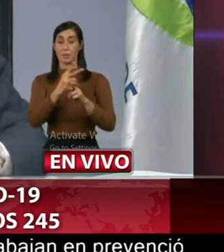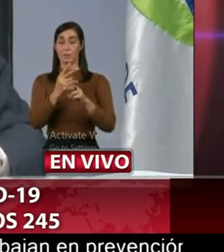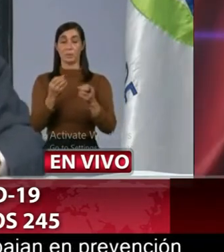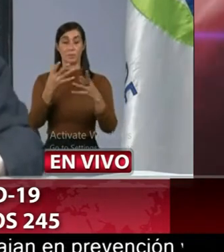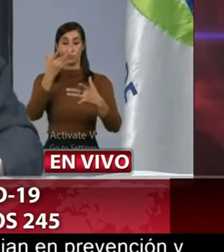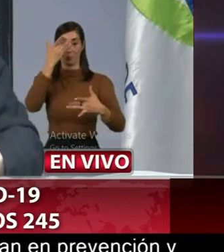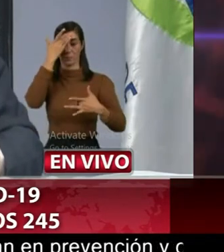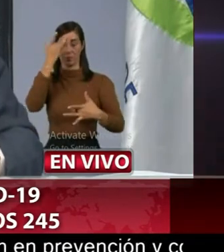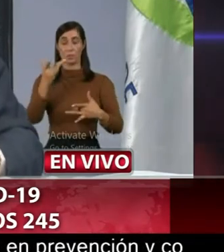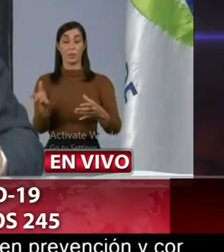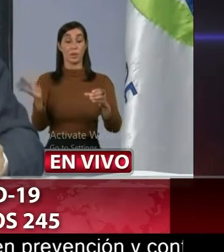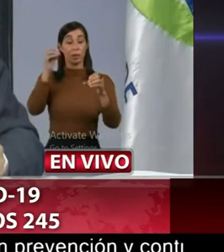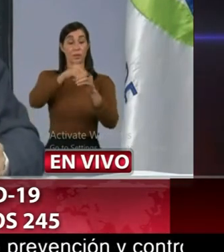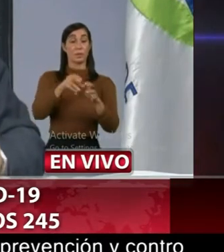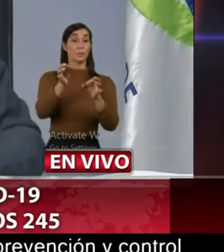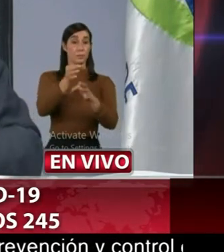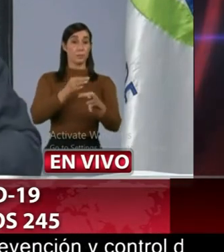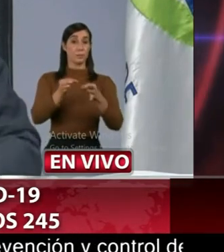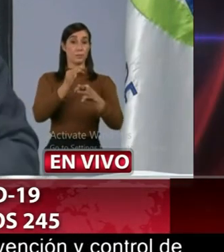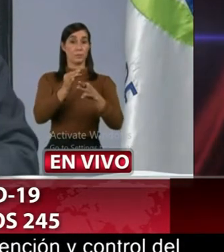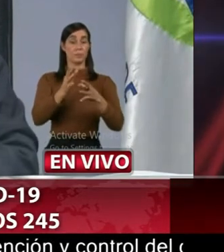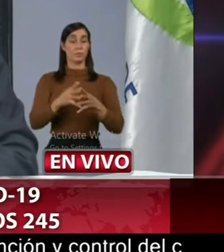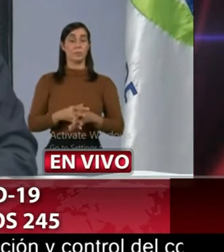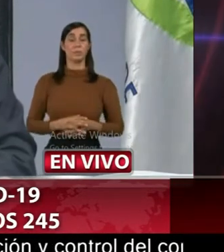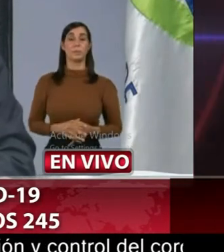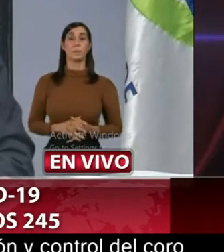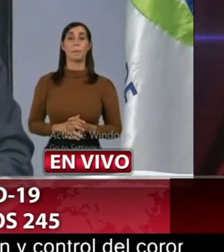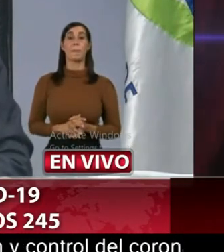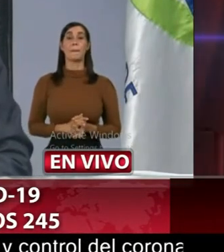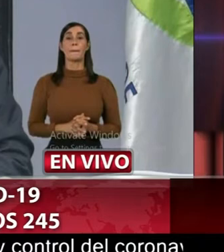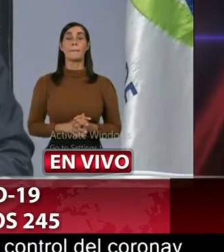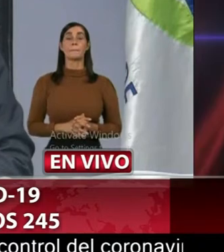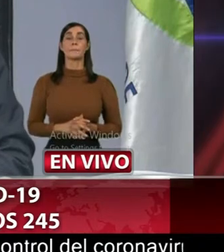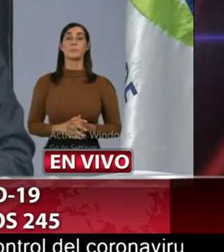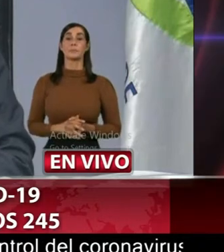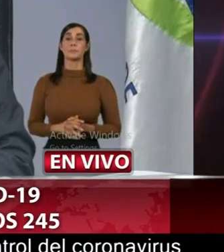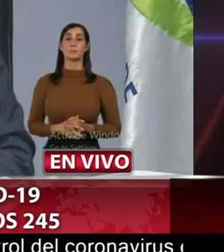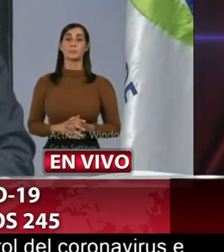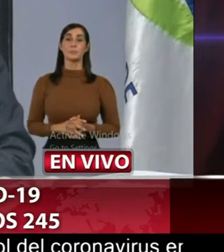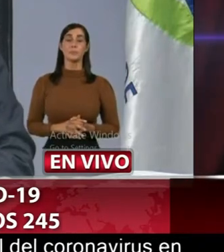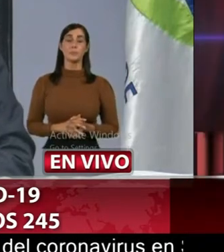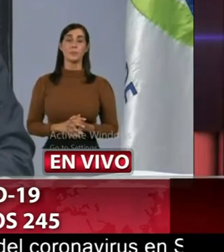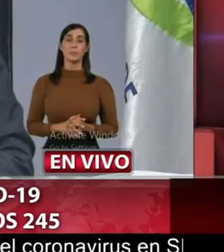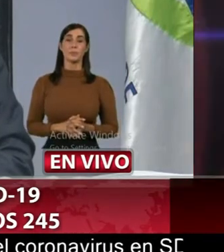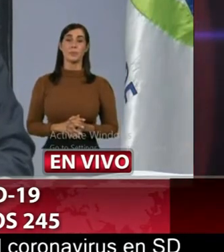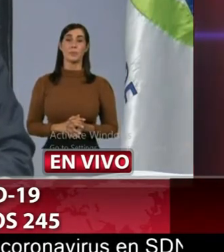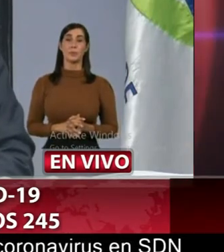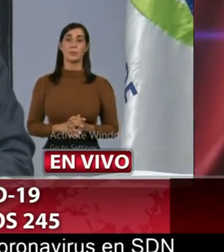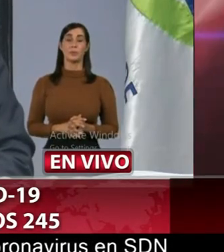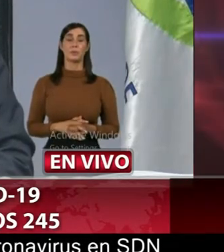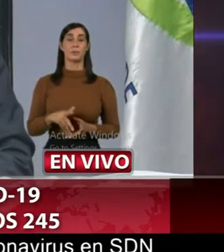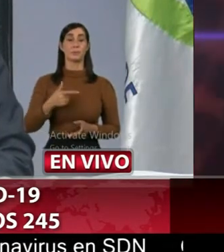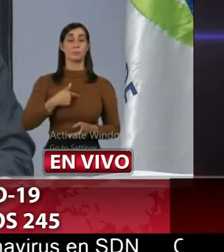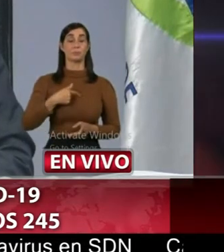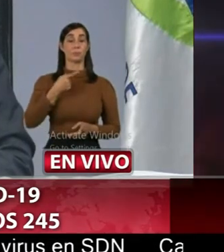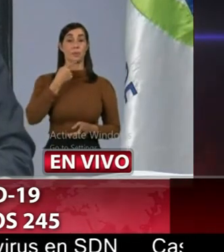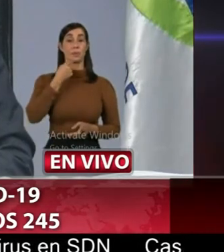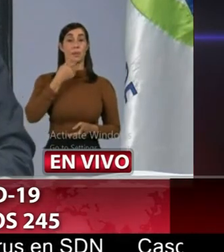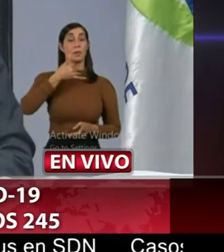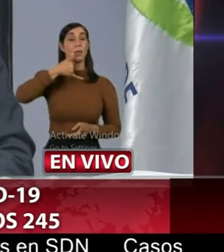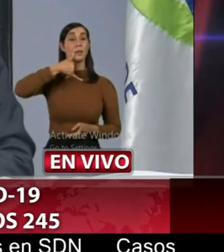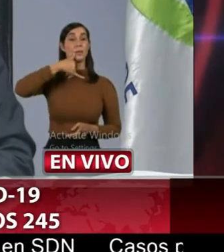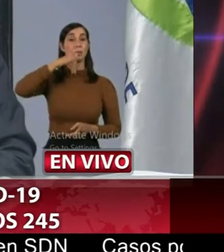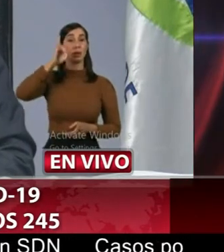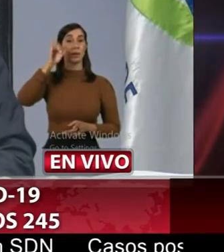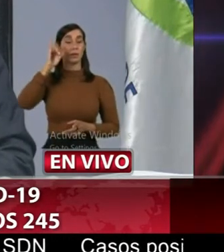incluyendo san francisco de macorís y yo le decía en el día de ayer usando esto como